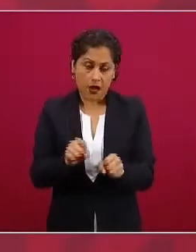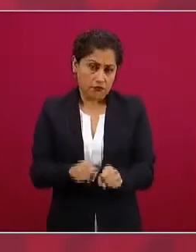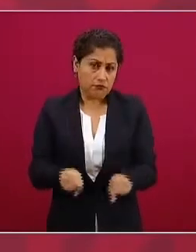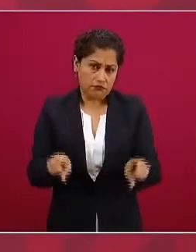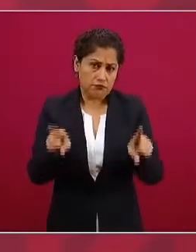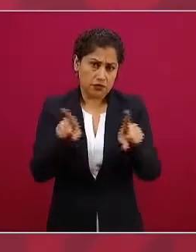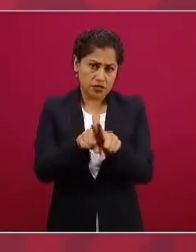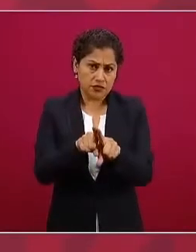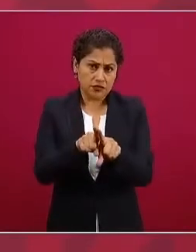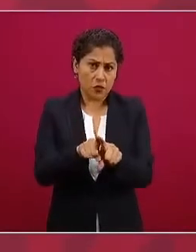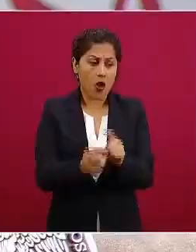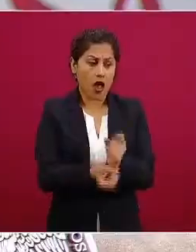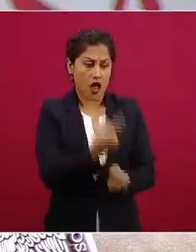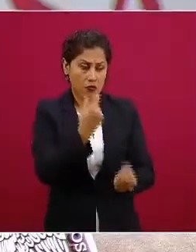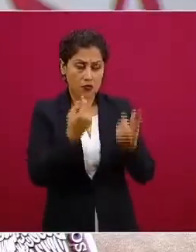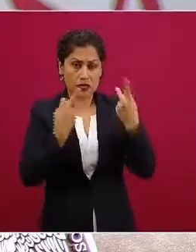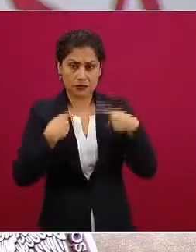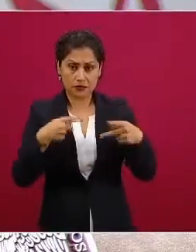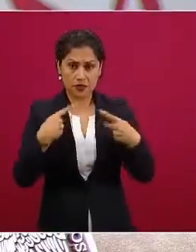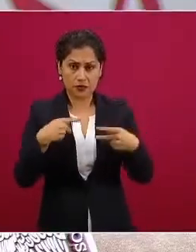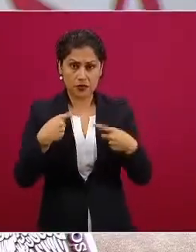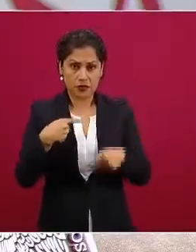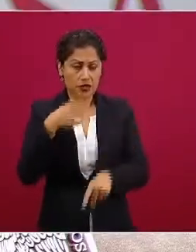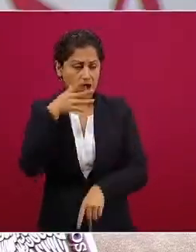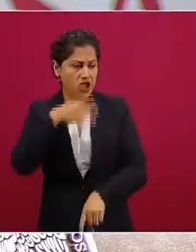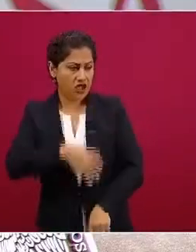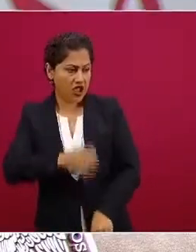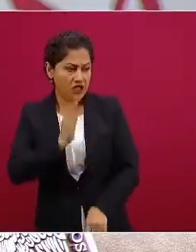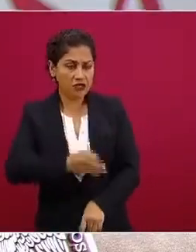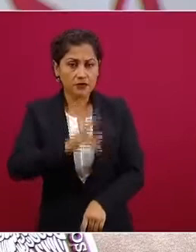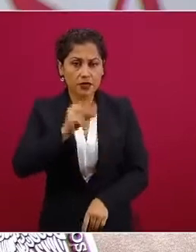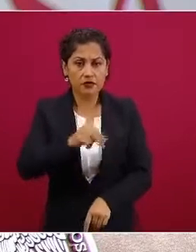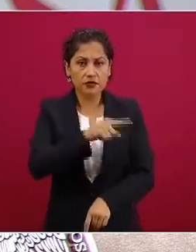empiezan a desesperarse me pasó